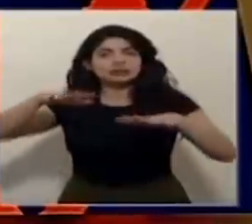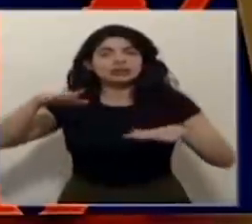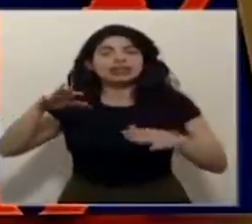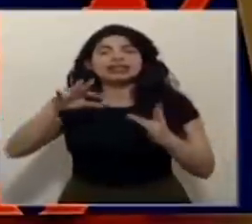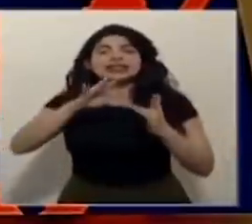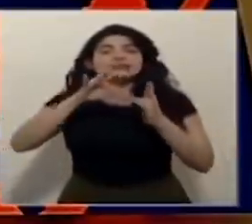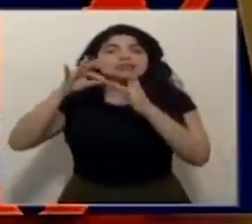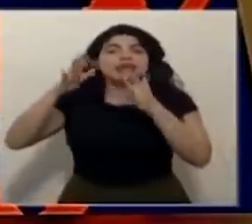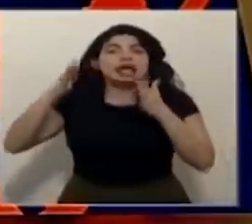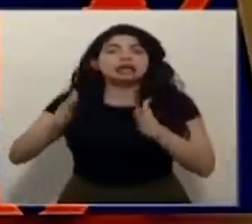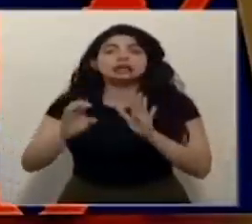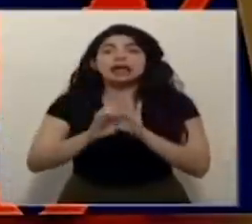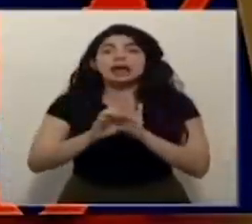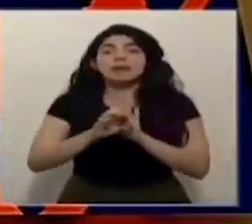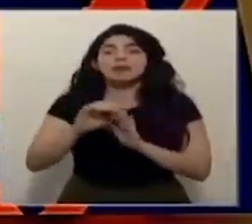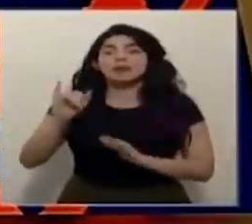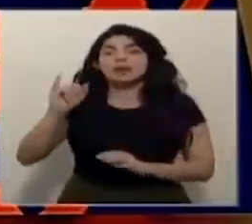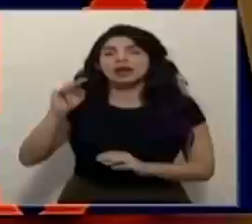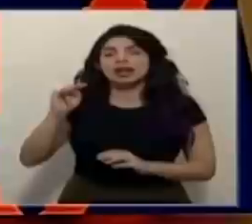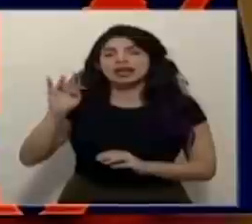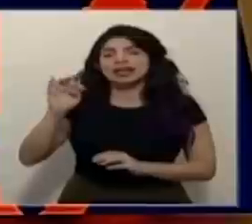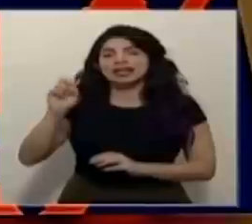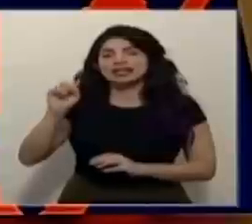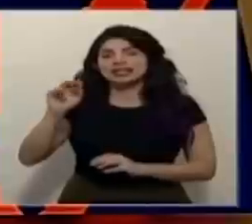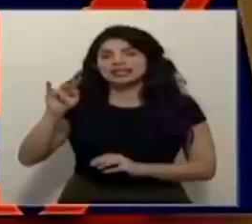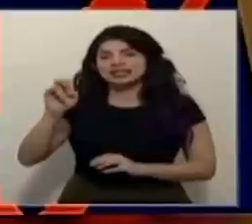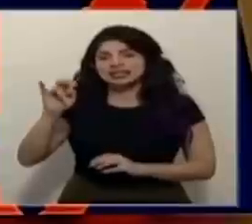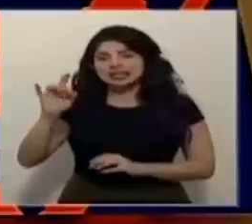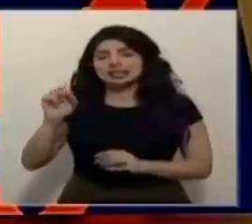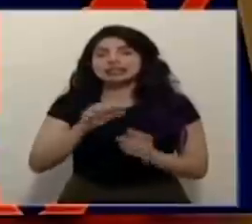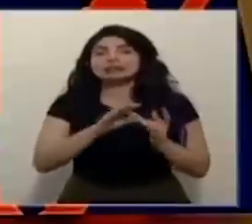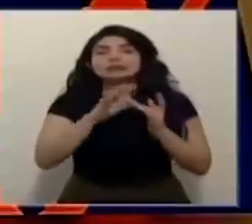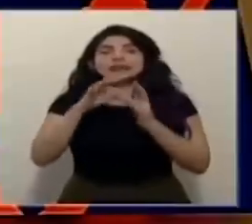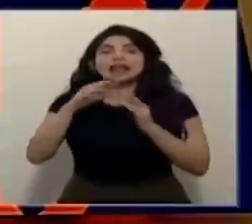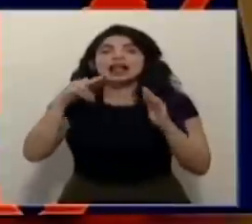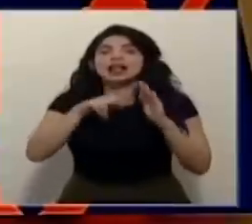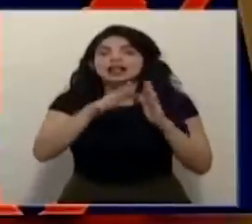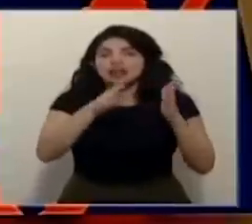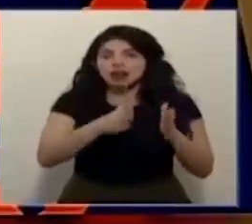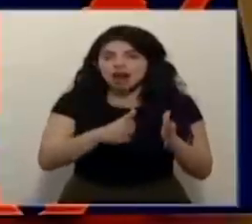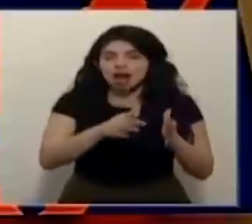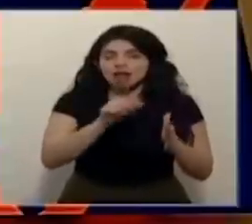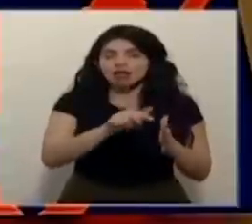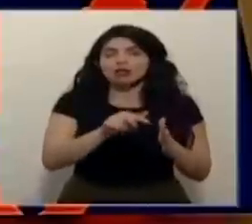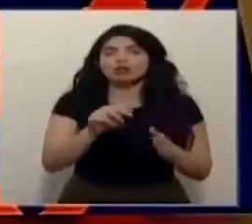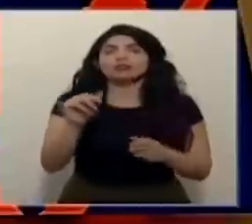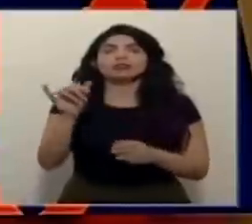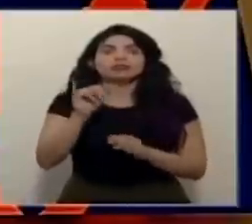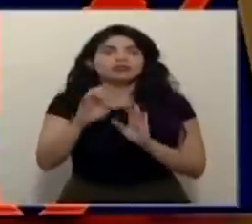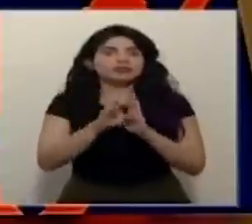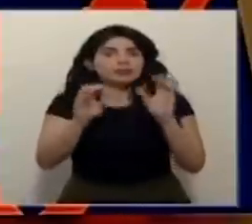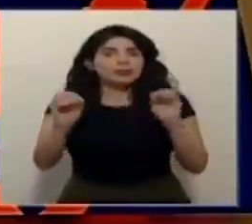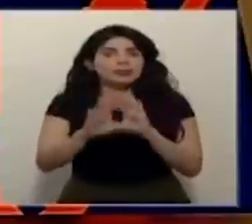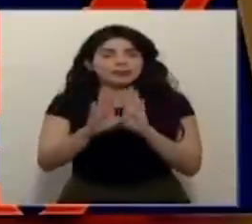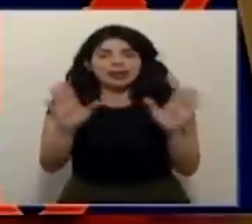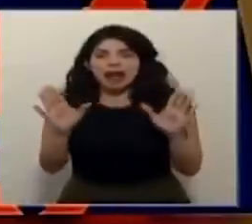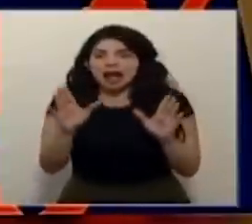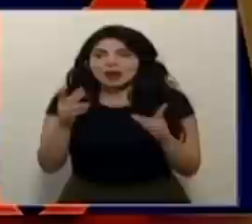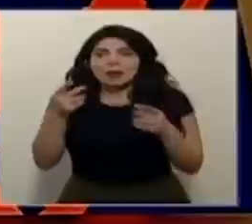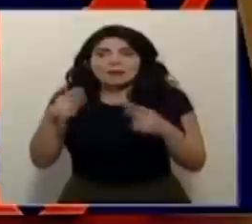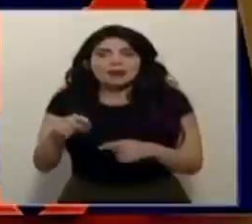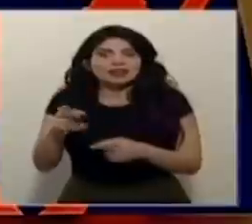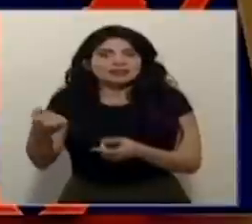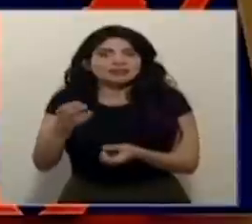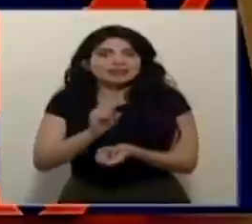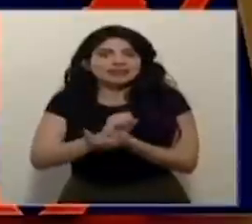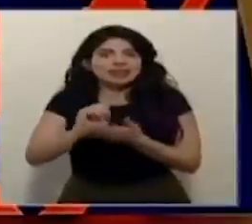especialistas por ejemplo intensivistas internistas este también y este es el ejemplo perfecto de lo que está pasando en el hospital San